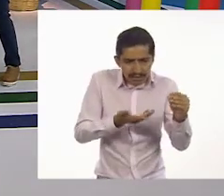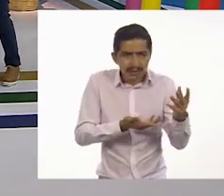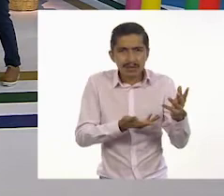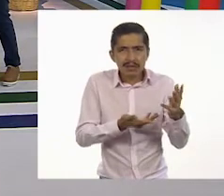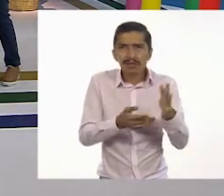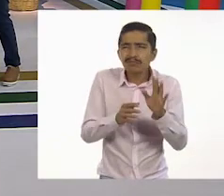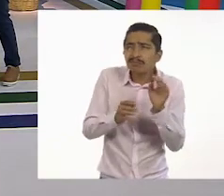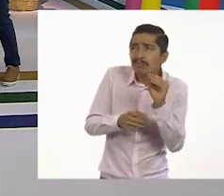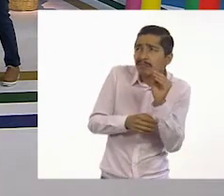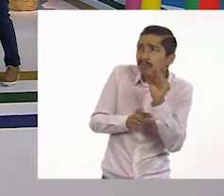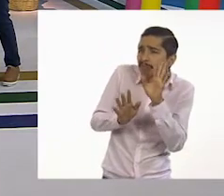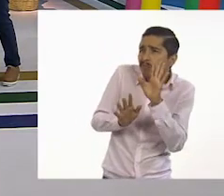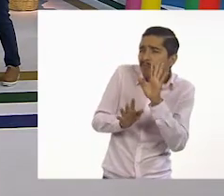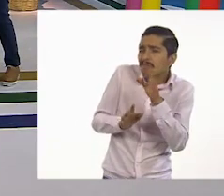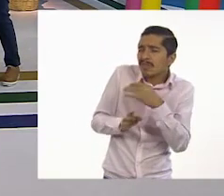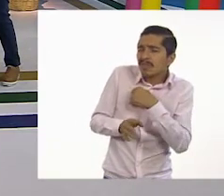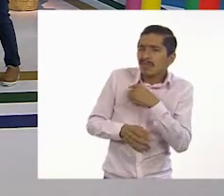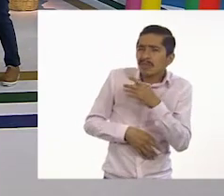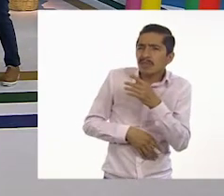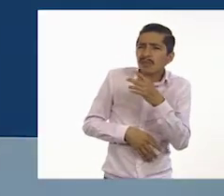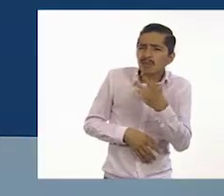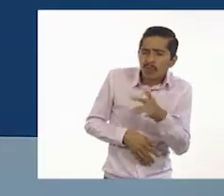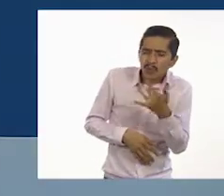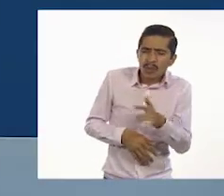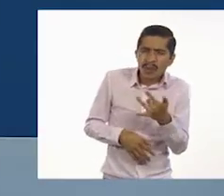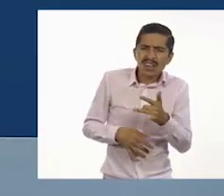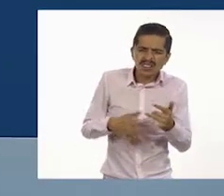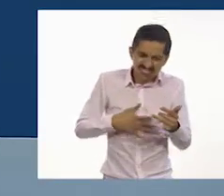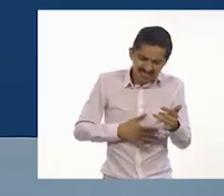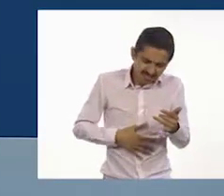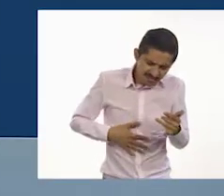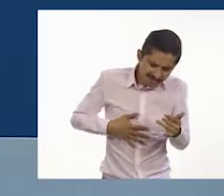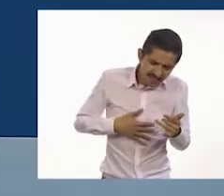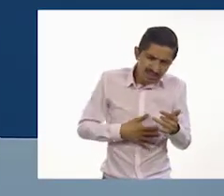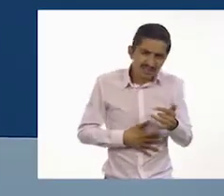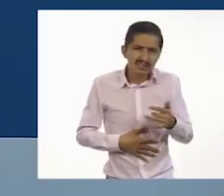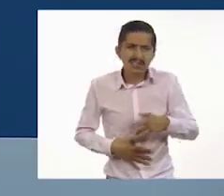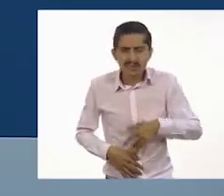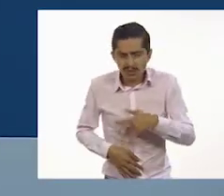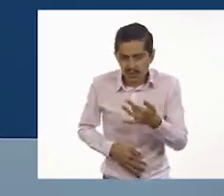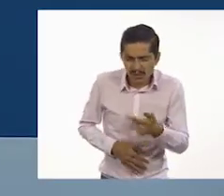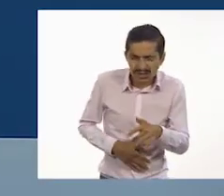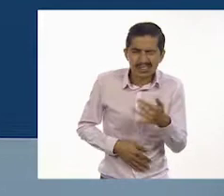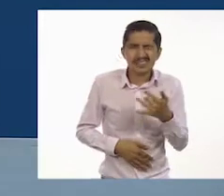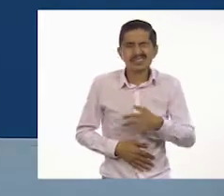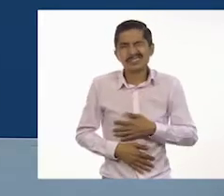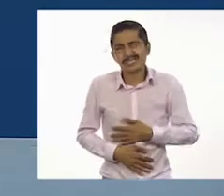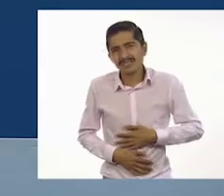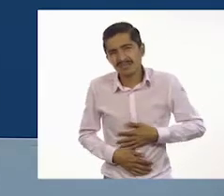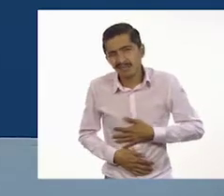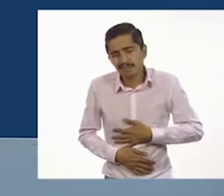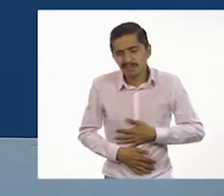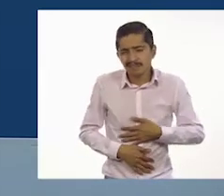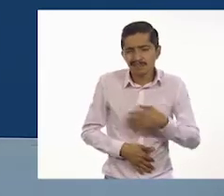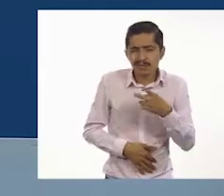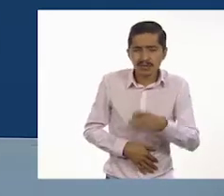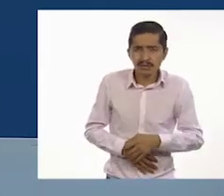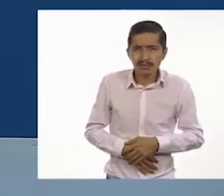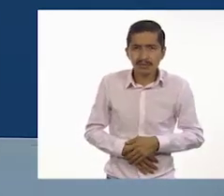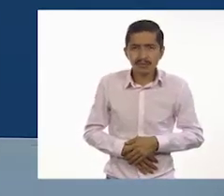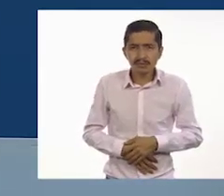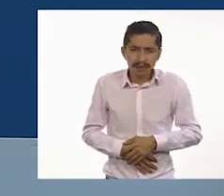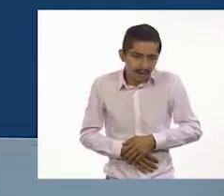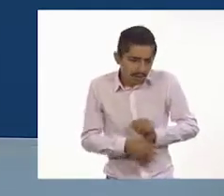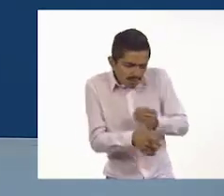que me duele un poco mi pancita. ¿Te duele un poco tu pancita? Ay, Ton, pues, ¿qué comiste?